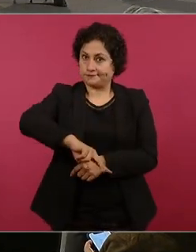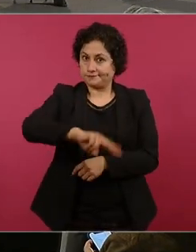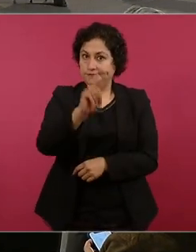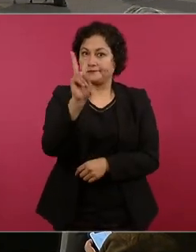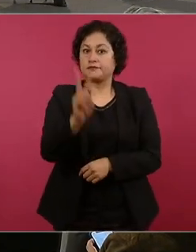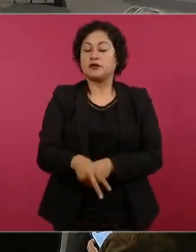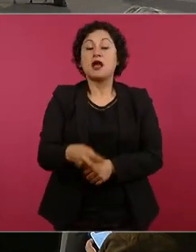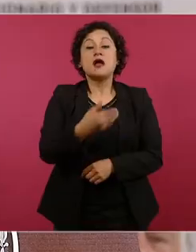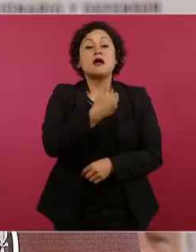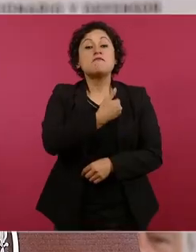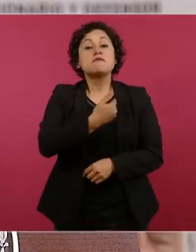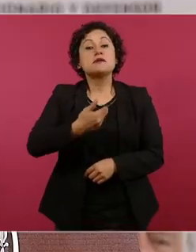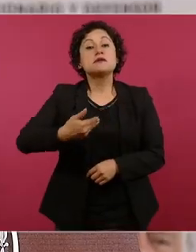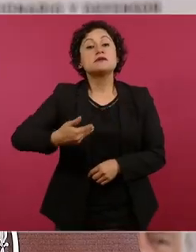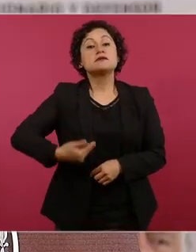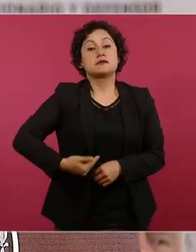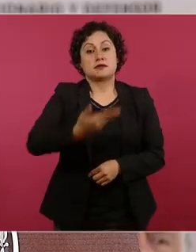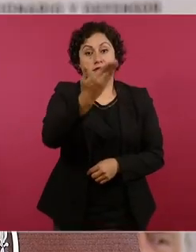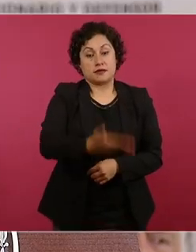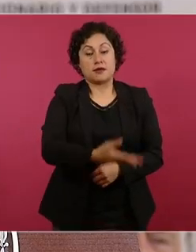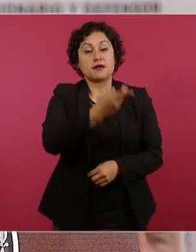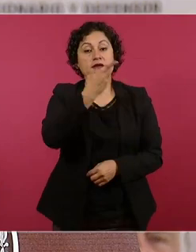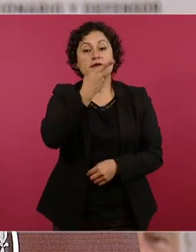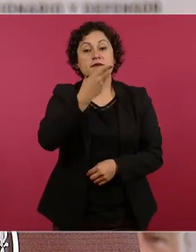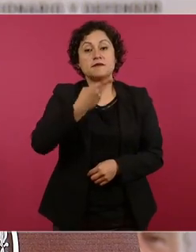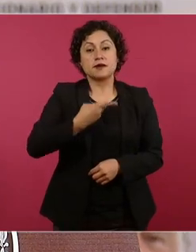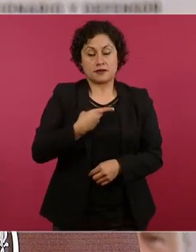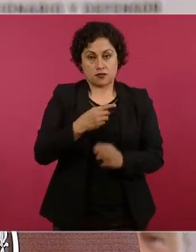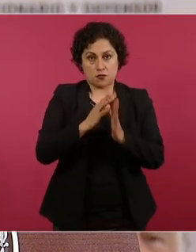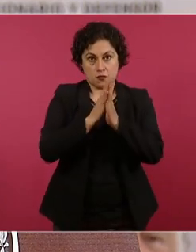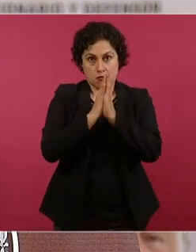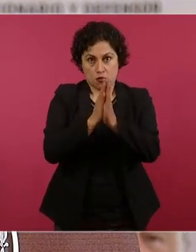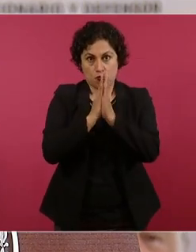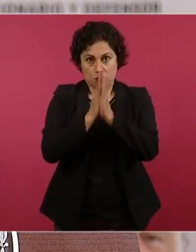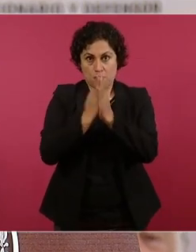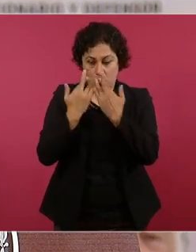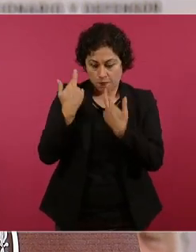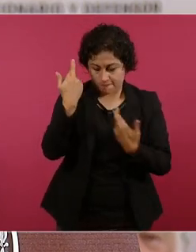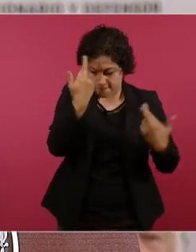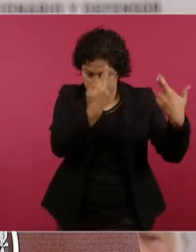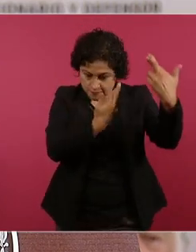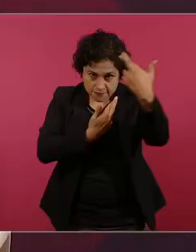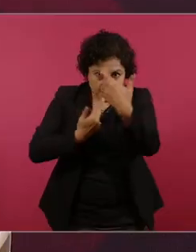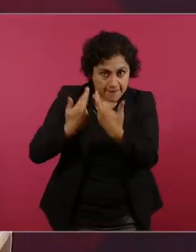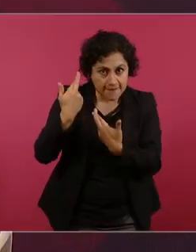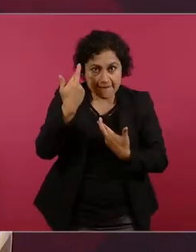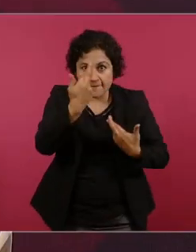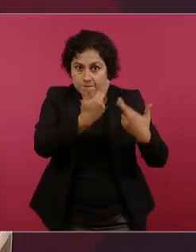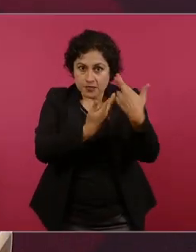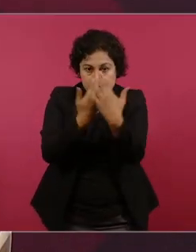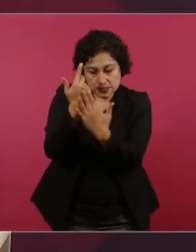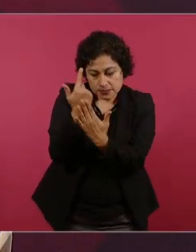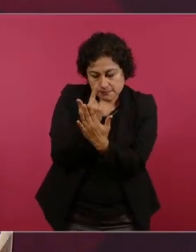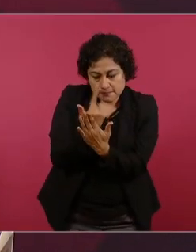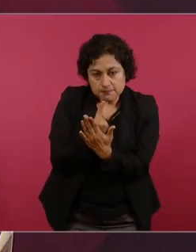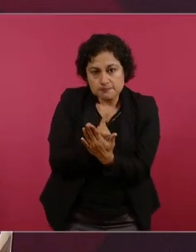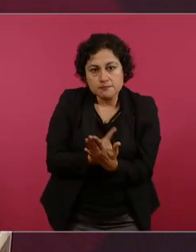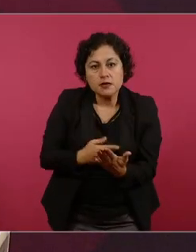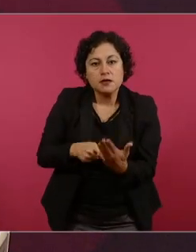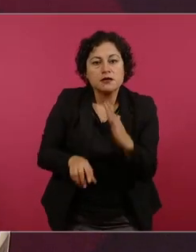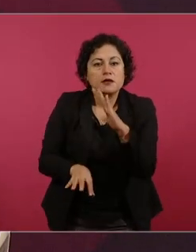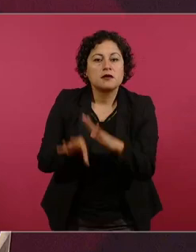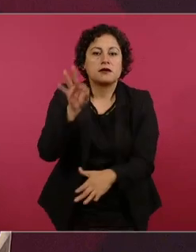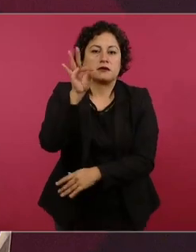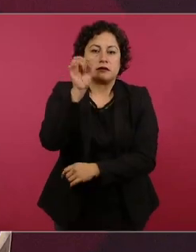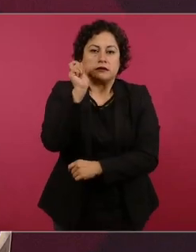planteo es hacer un ejercicio un análisis técnico para determinar justamente